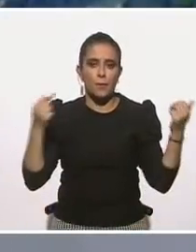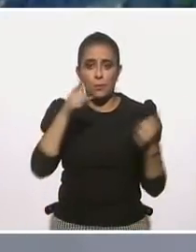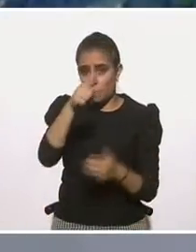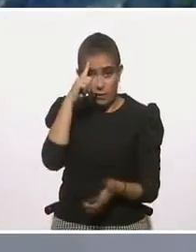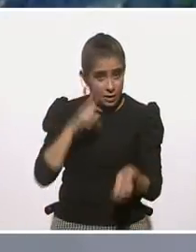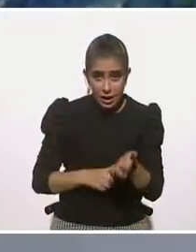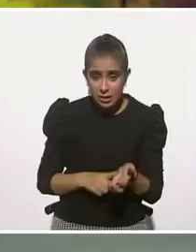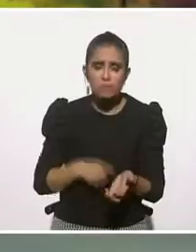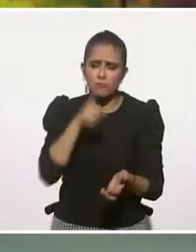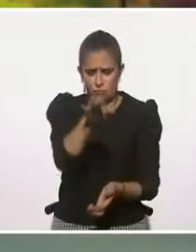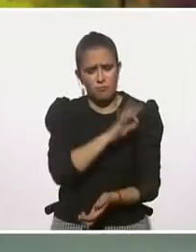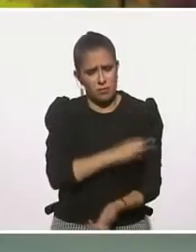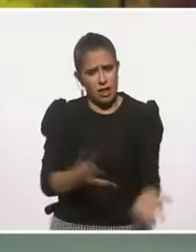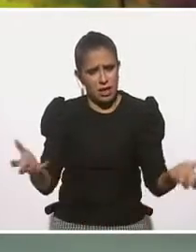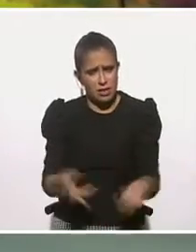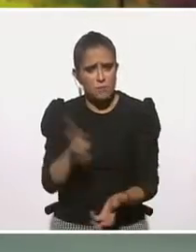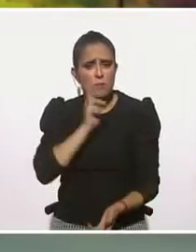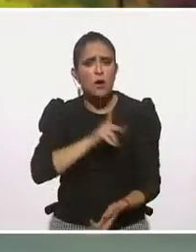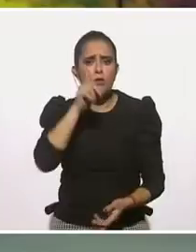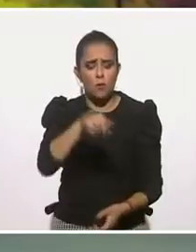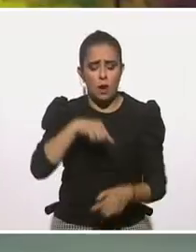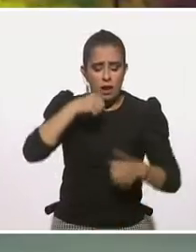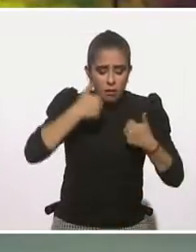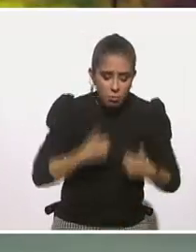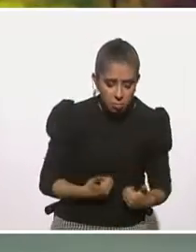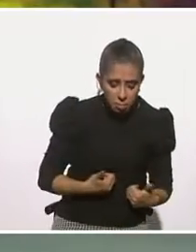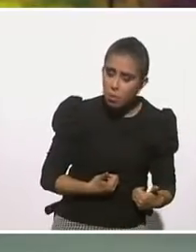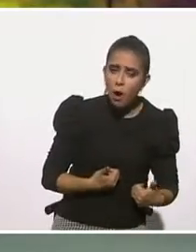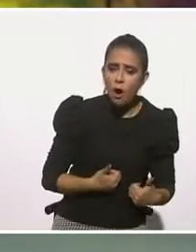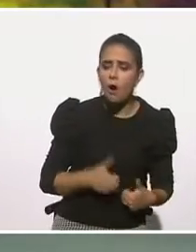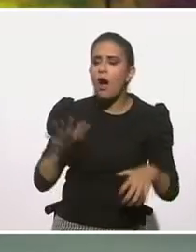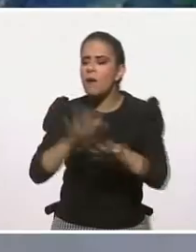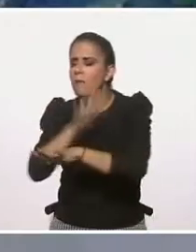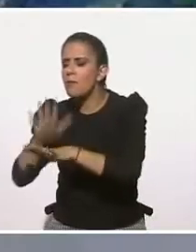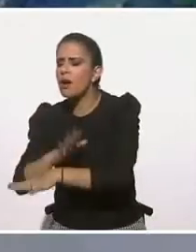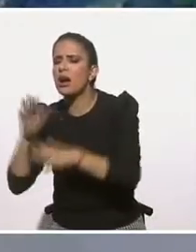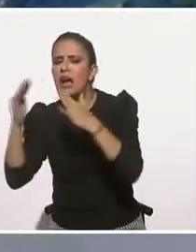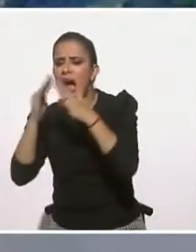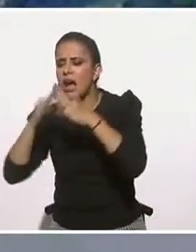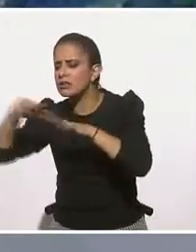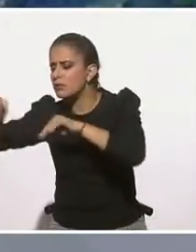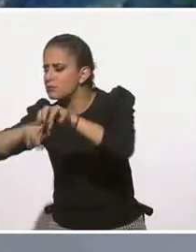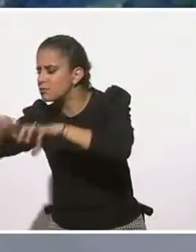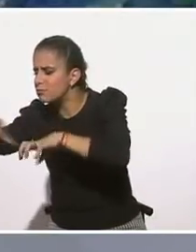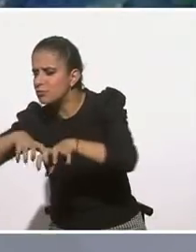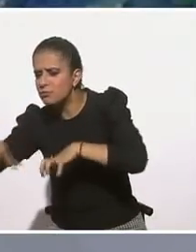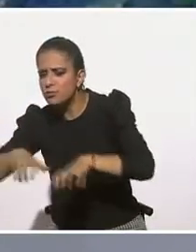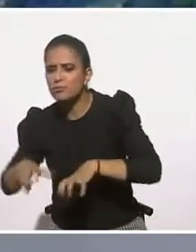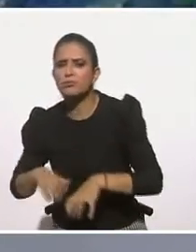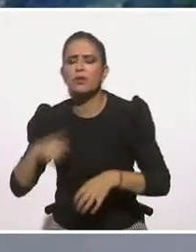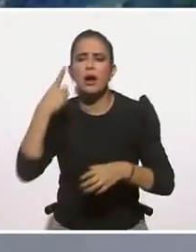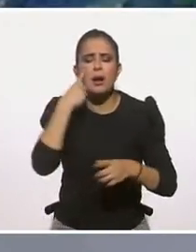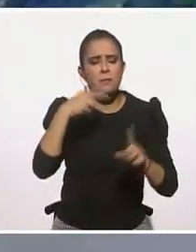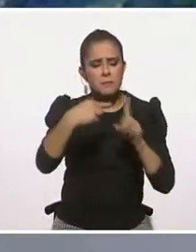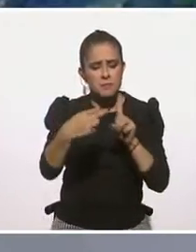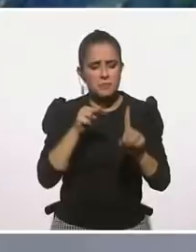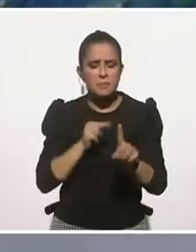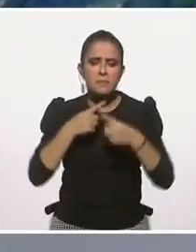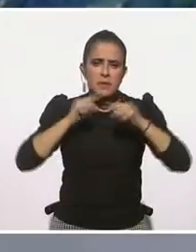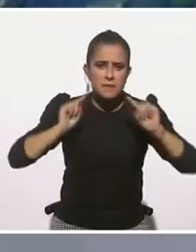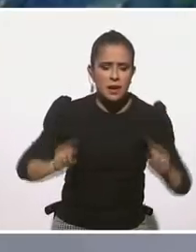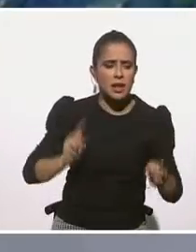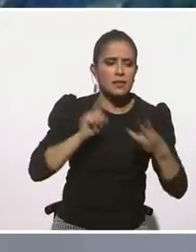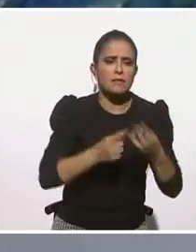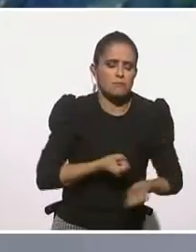¿no? Prueba moverte del lugar, mover las cosas del lugar, mirar diferente, escribir,